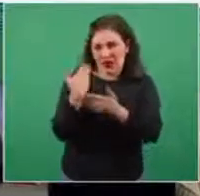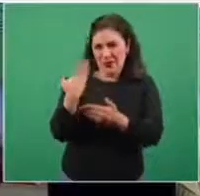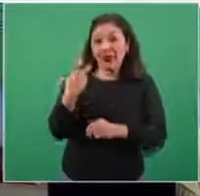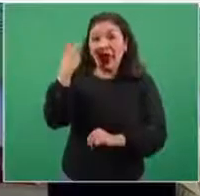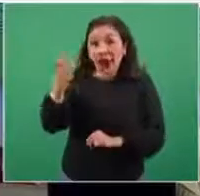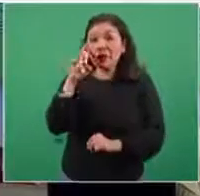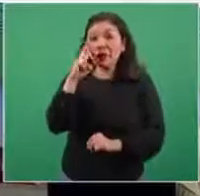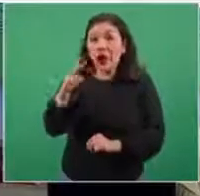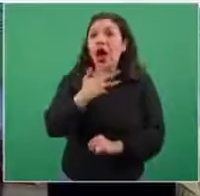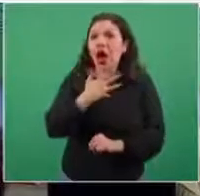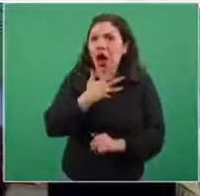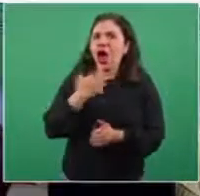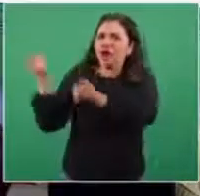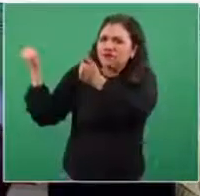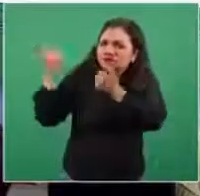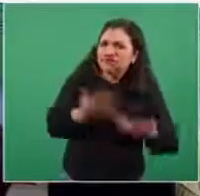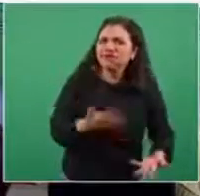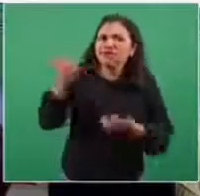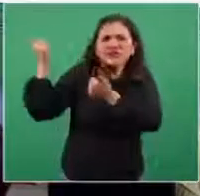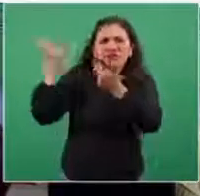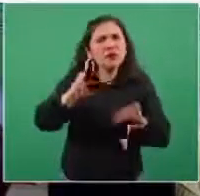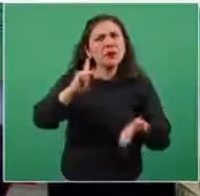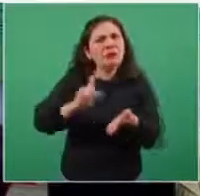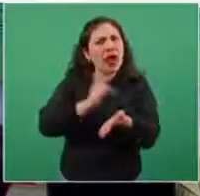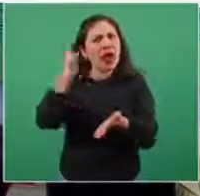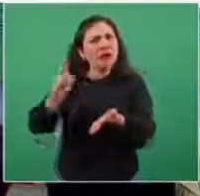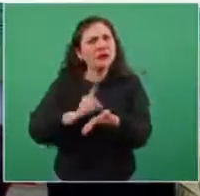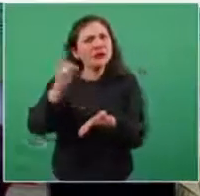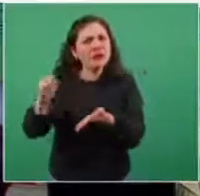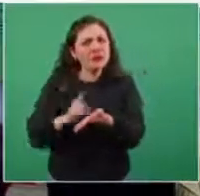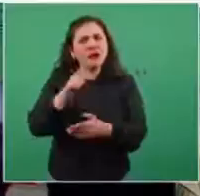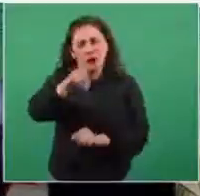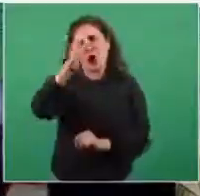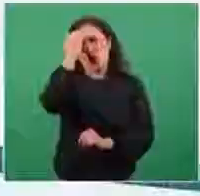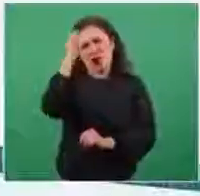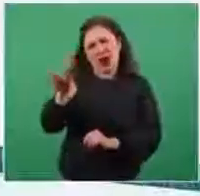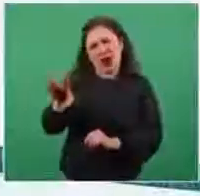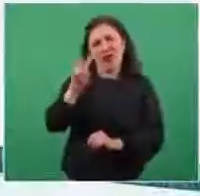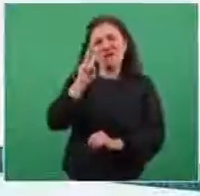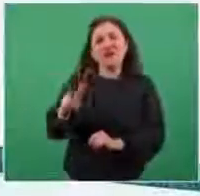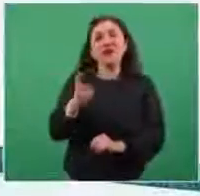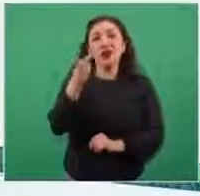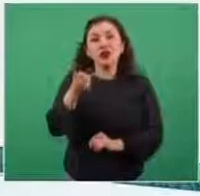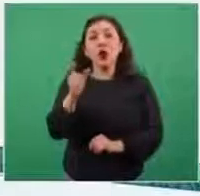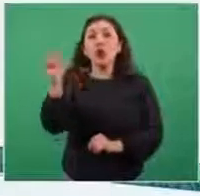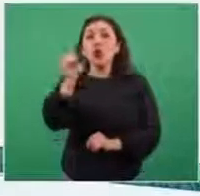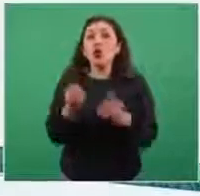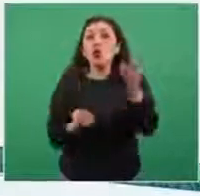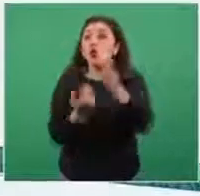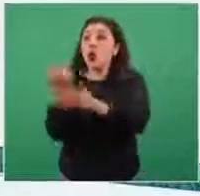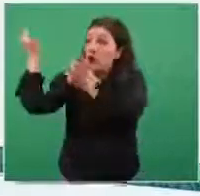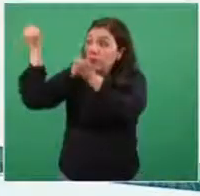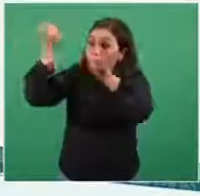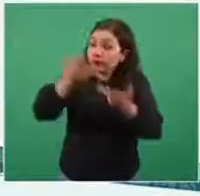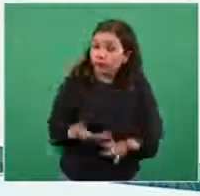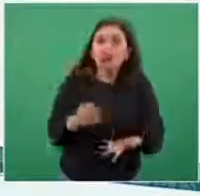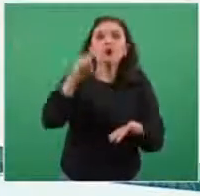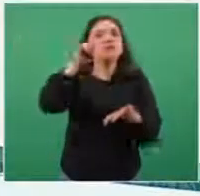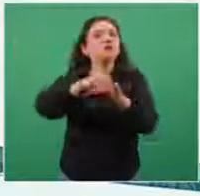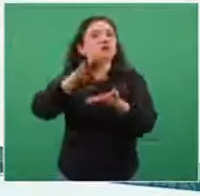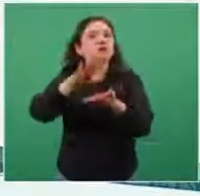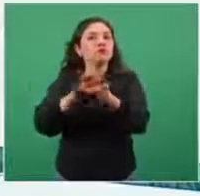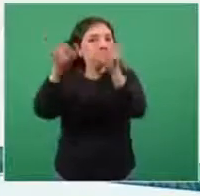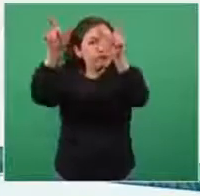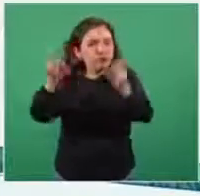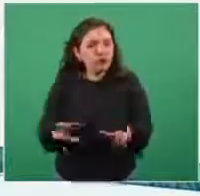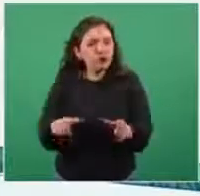hemos tenido varios embarques que presentaremos a continuación, ya conocidos por ustedes, y cuando llega un embarque inmediatamente se pone y